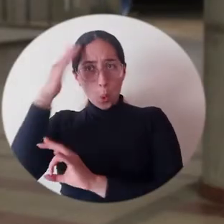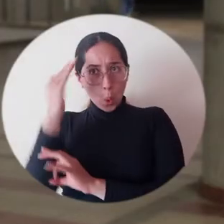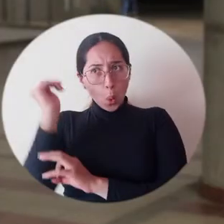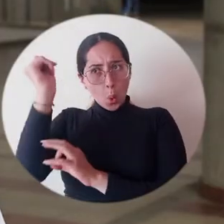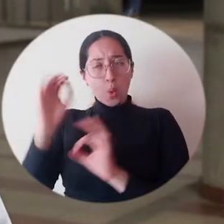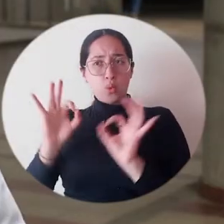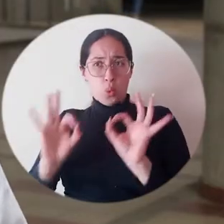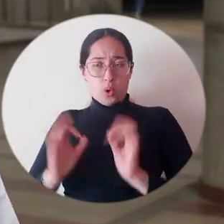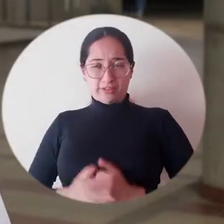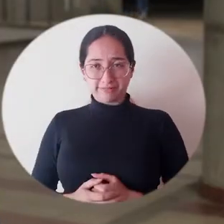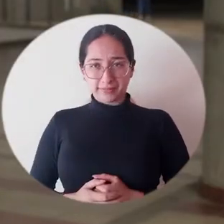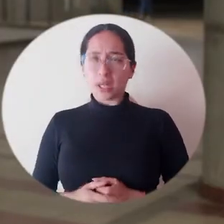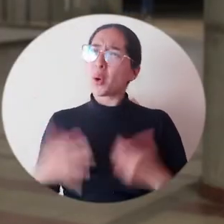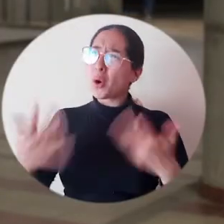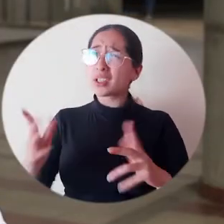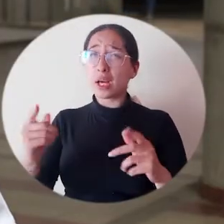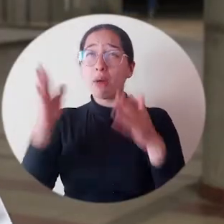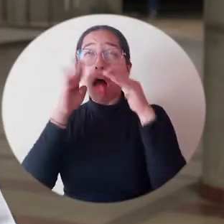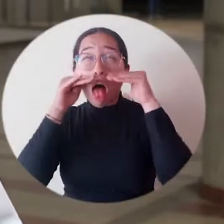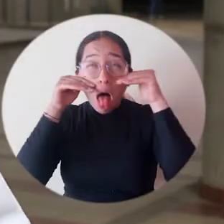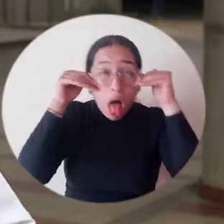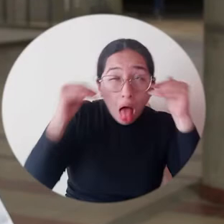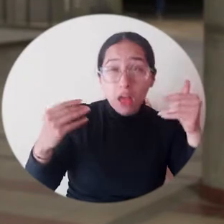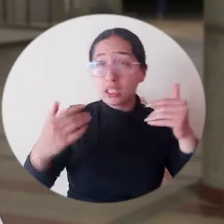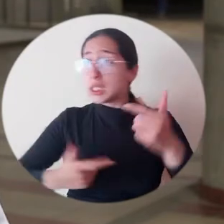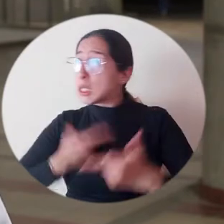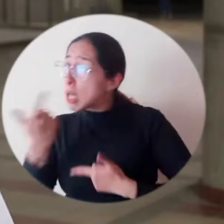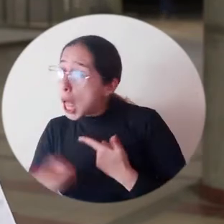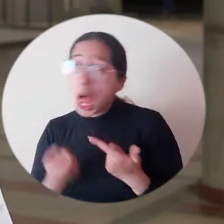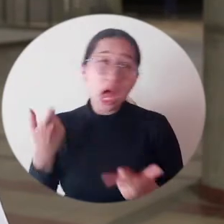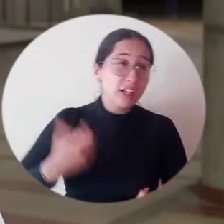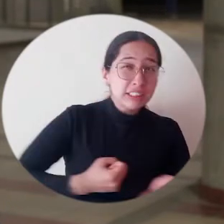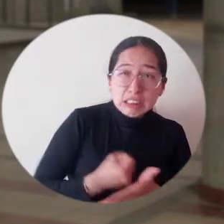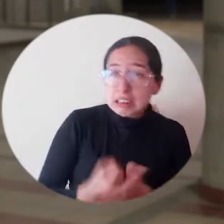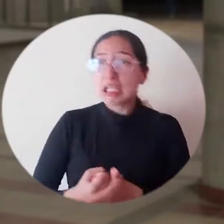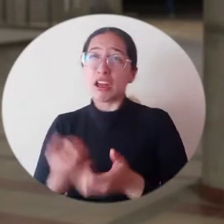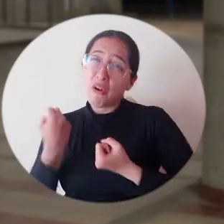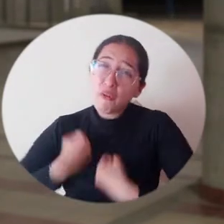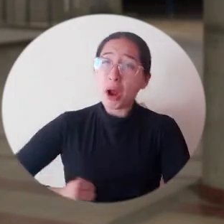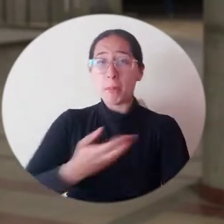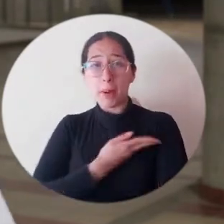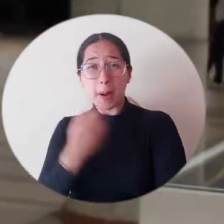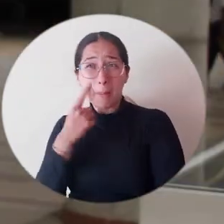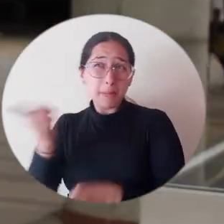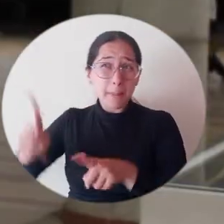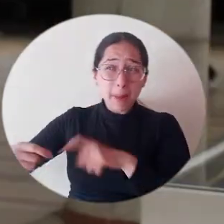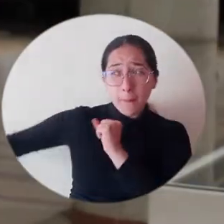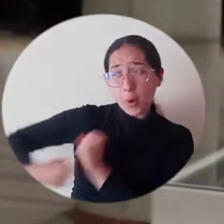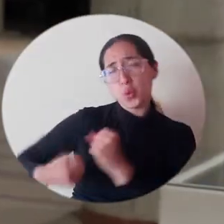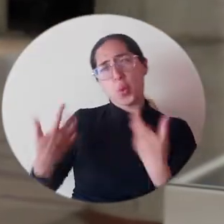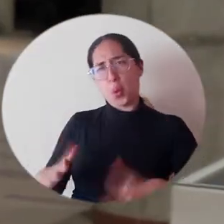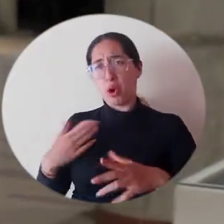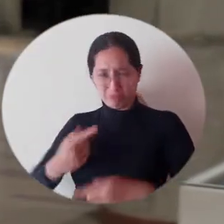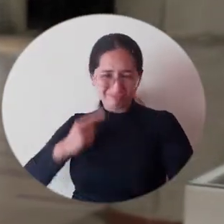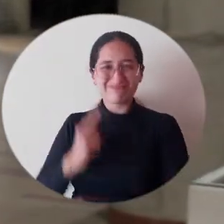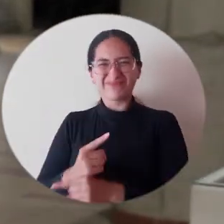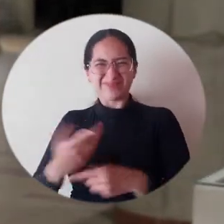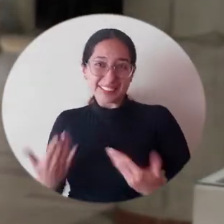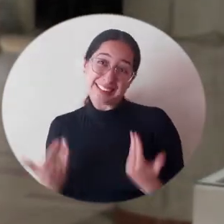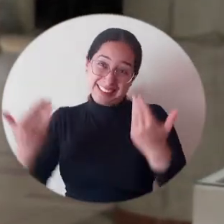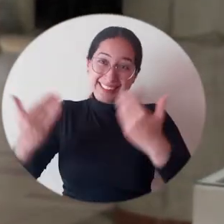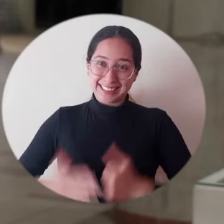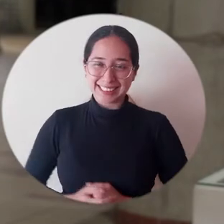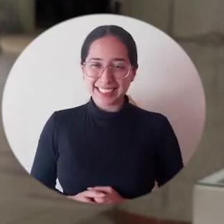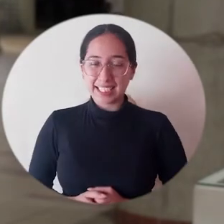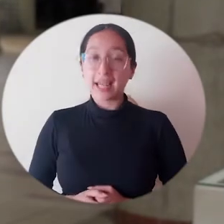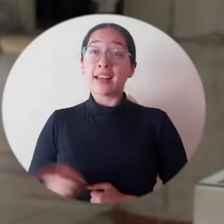gratificante porque el esfuerzo valió la pena cada trasnochada, cada sacrificio de nuestros papás. Es un paso muy importante que